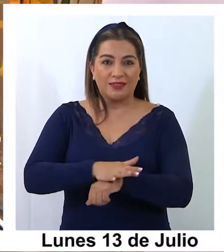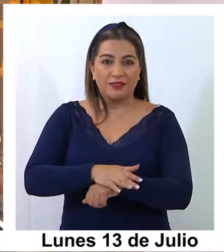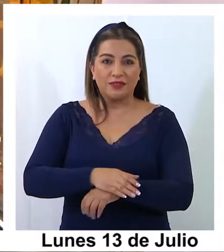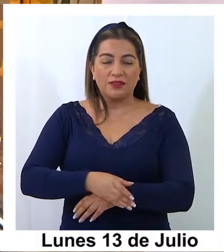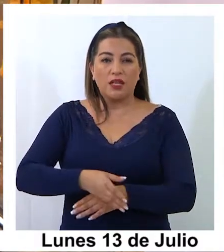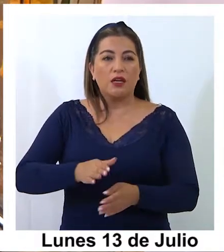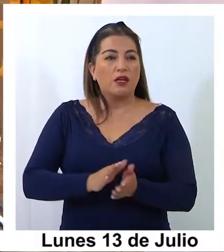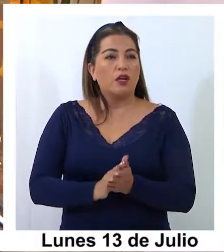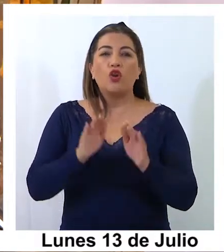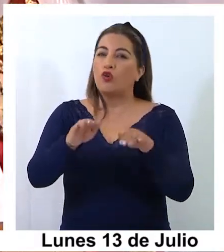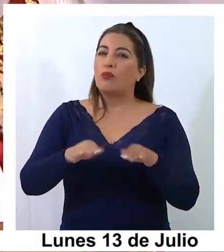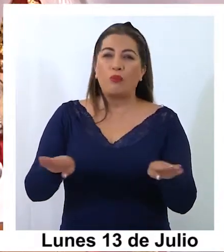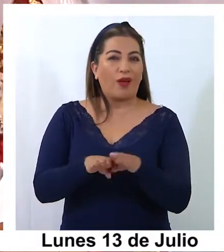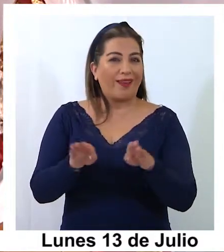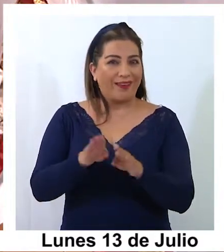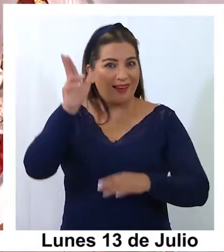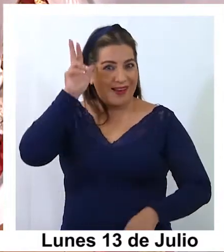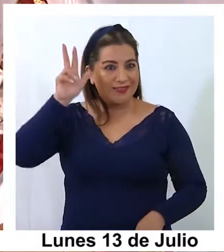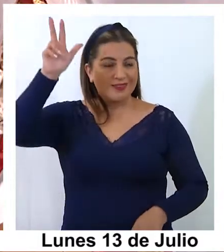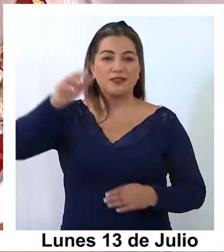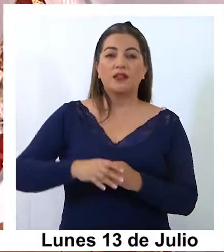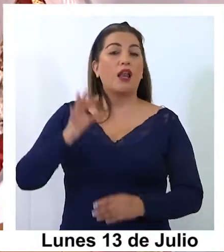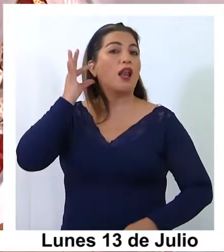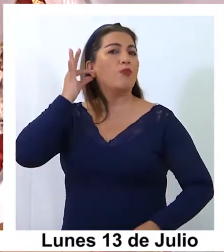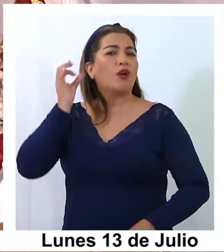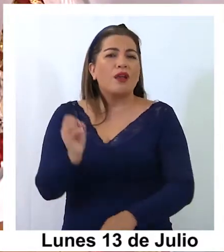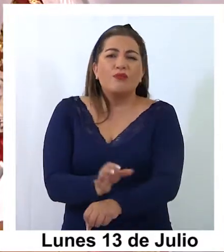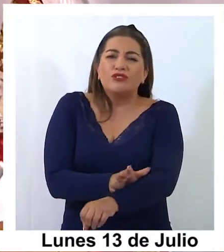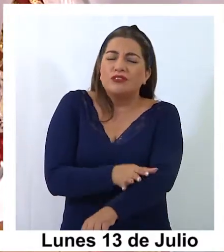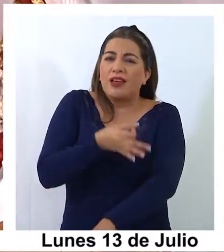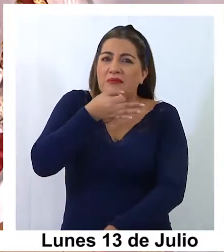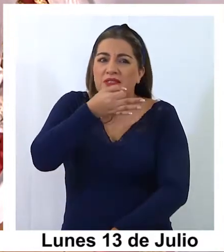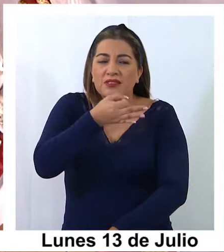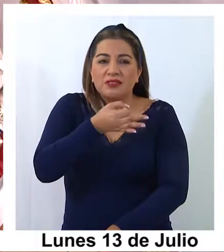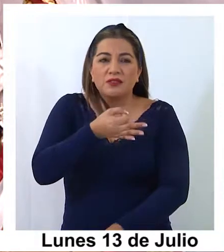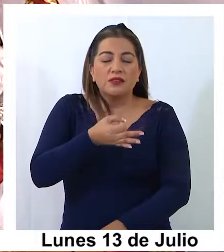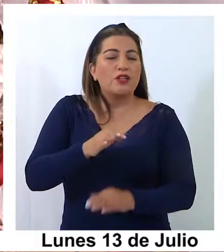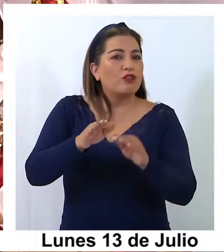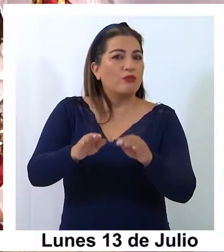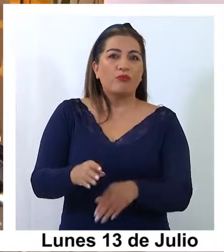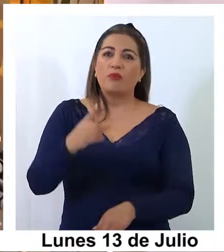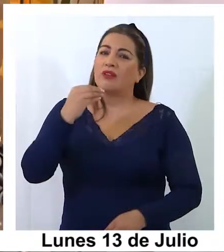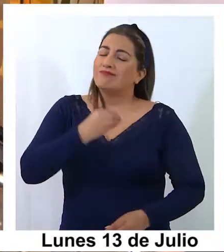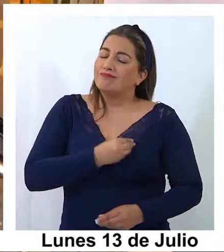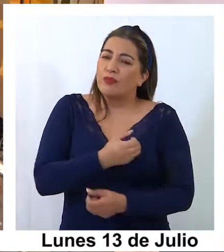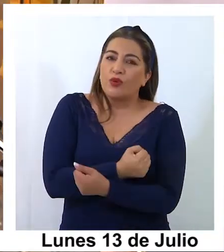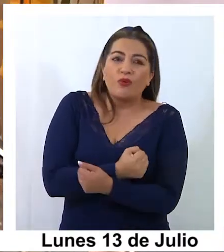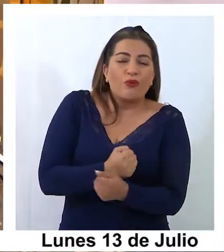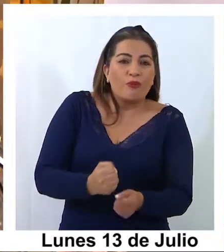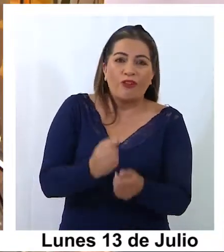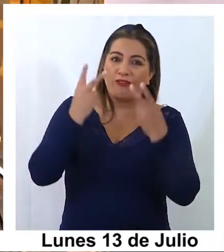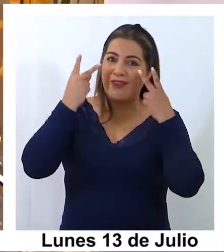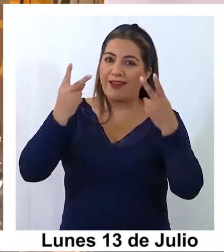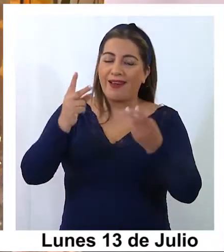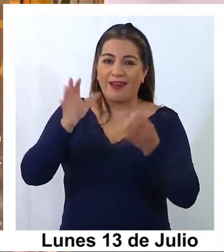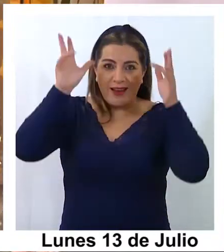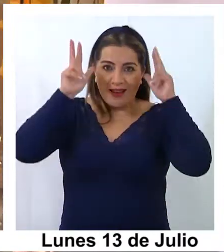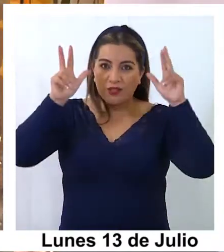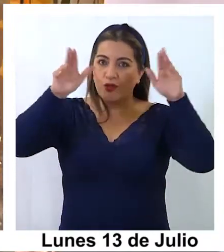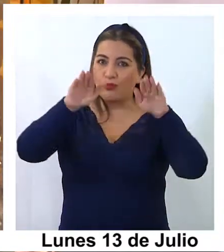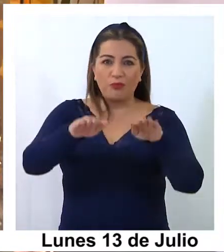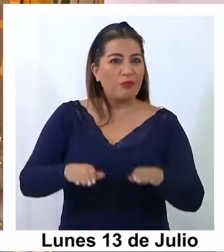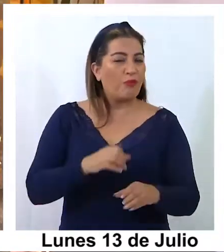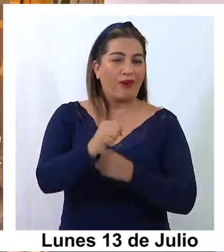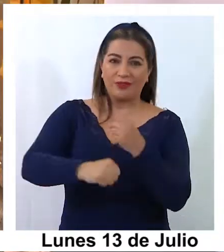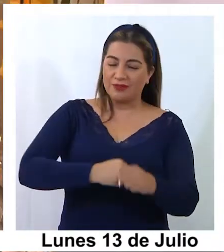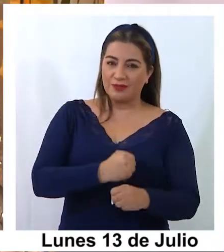chocolate como lo hacía en La Tirana. María comenta, muy emocionada, que no hay día que no lamente el no poder estar en La Tirana como todos los